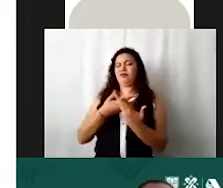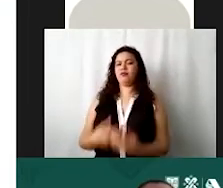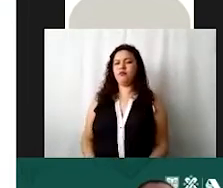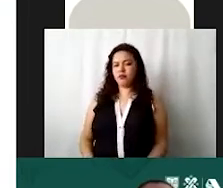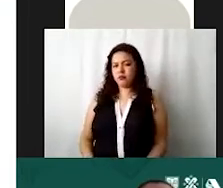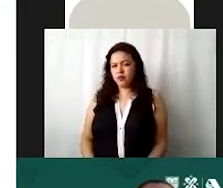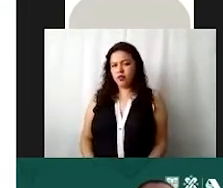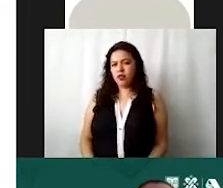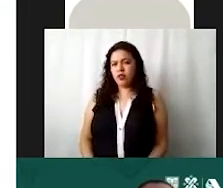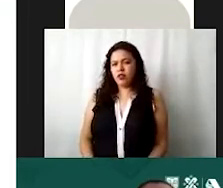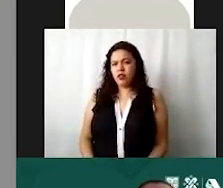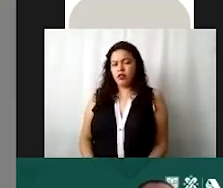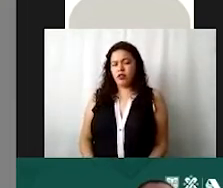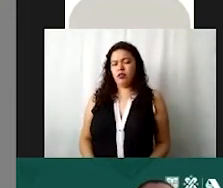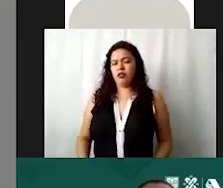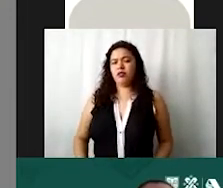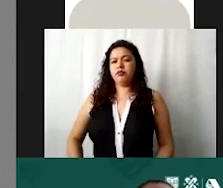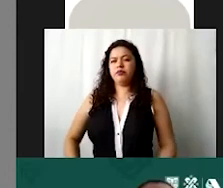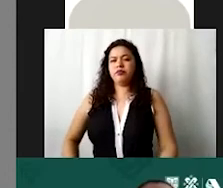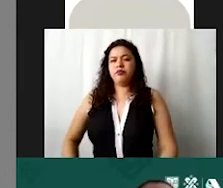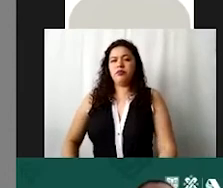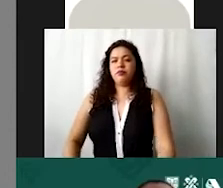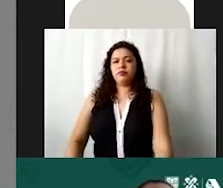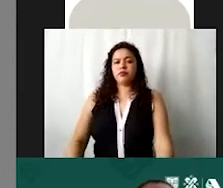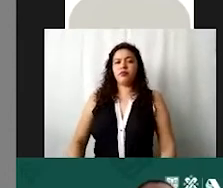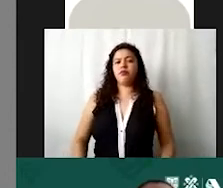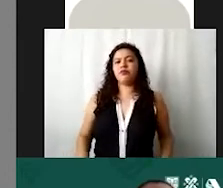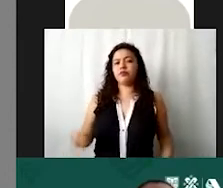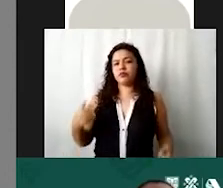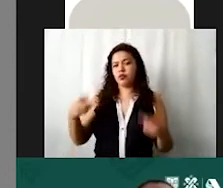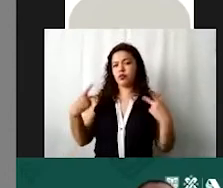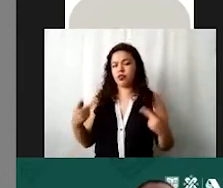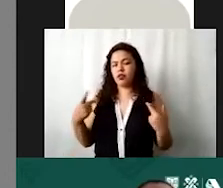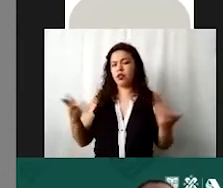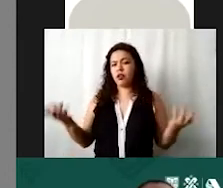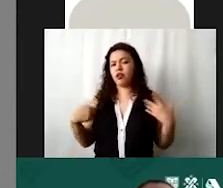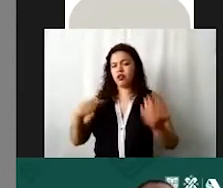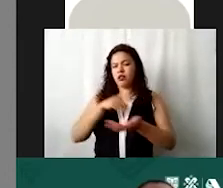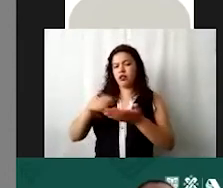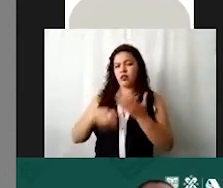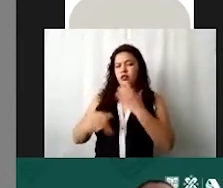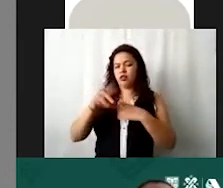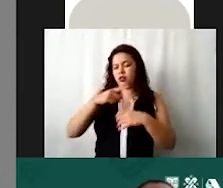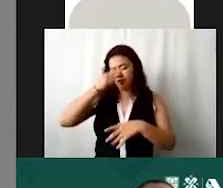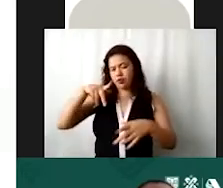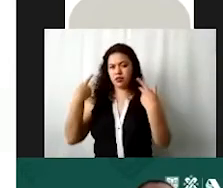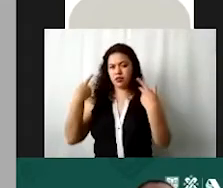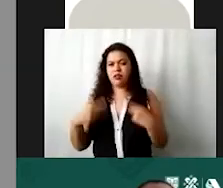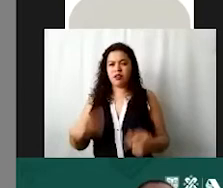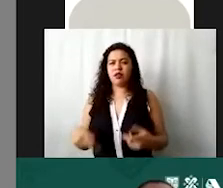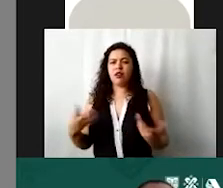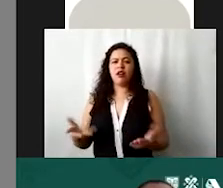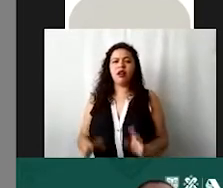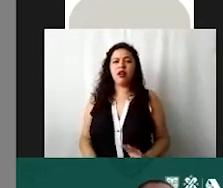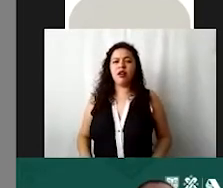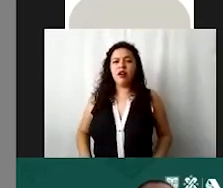entonces yo voy a meter ventas vamos a suponer que aquí compro mercancías para vender X X productos